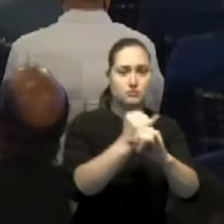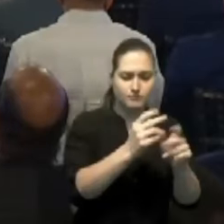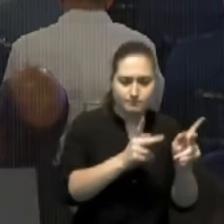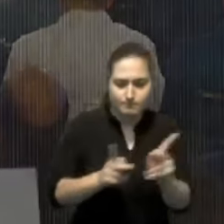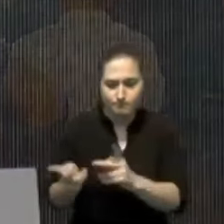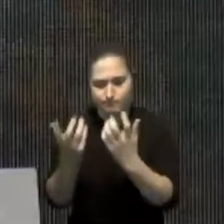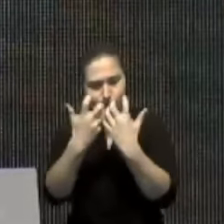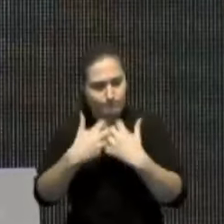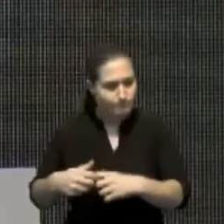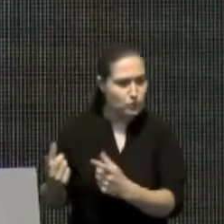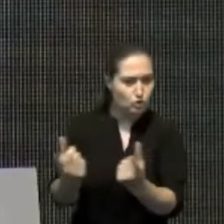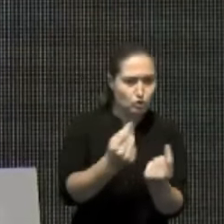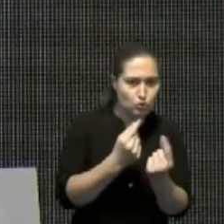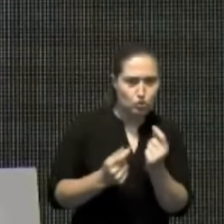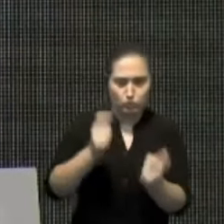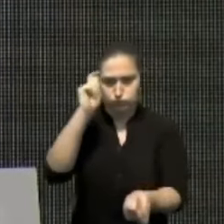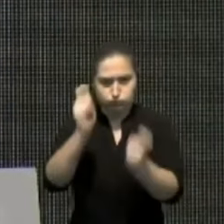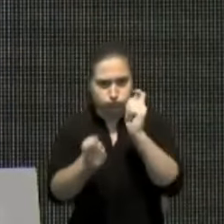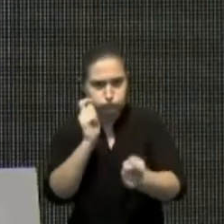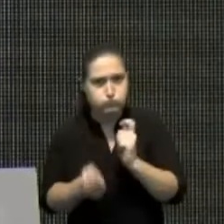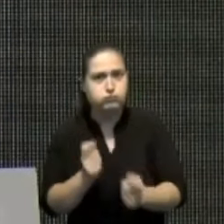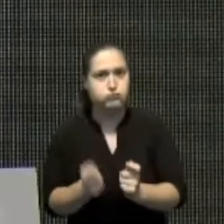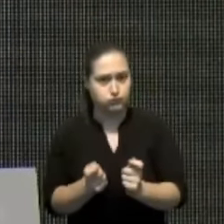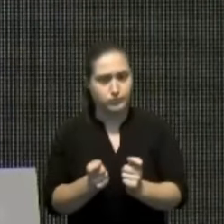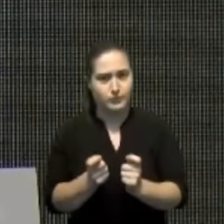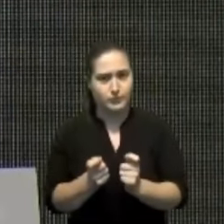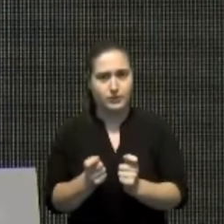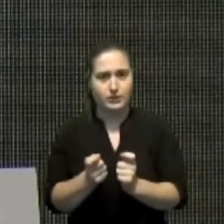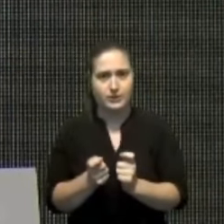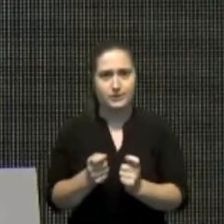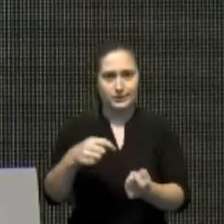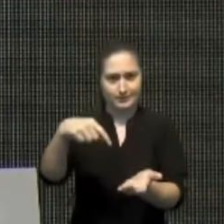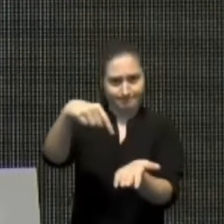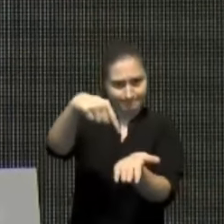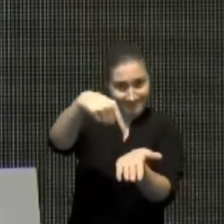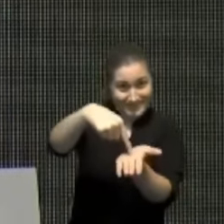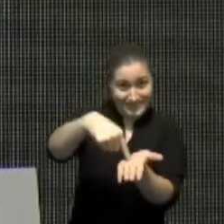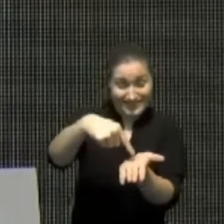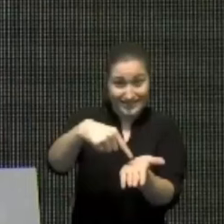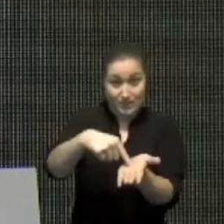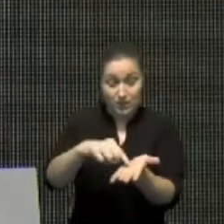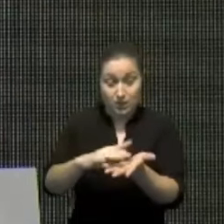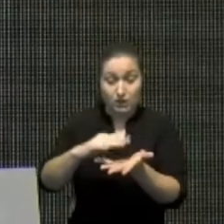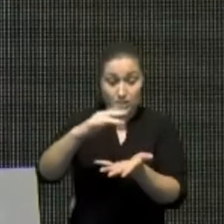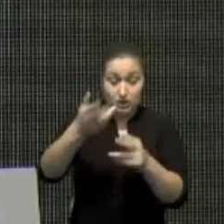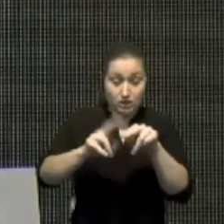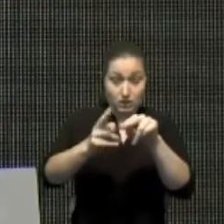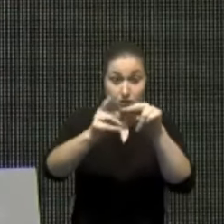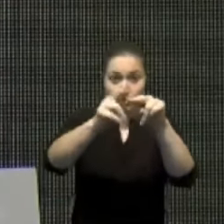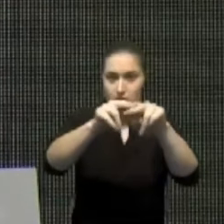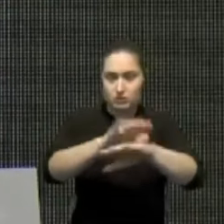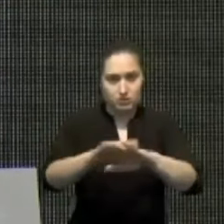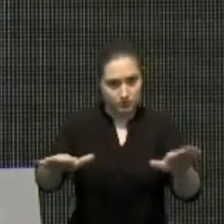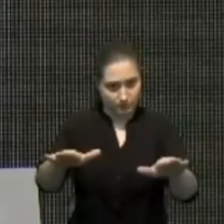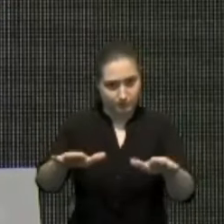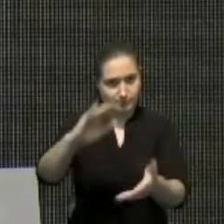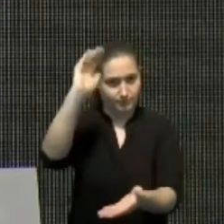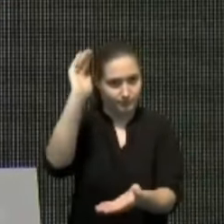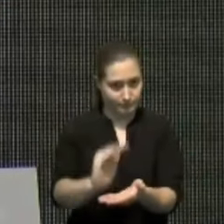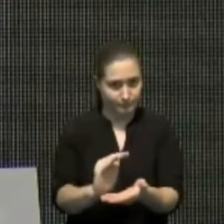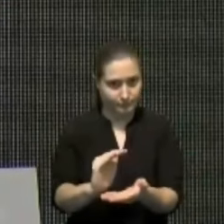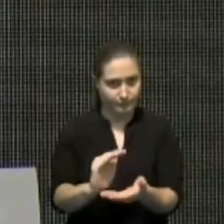que el gasto y la deuda no experimenten un comportamiento irresponsable en ninguna administración.